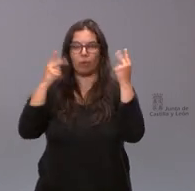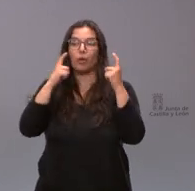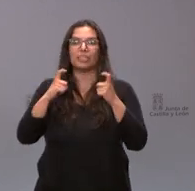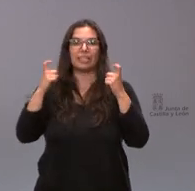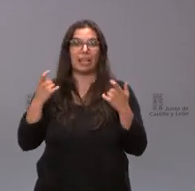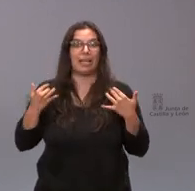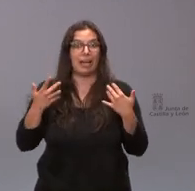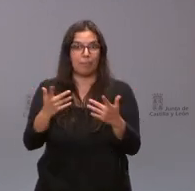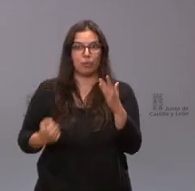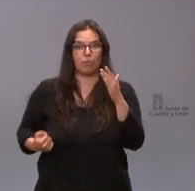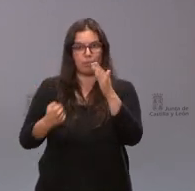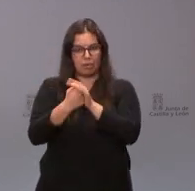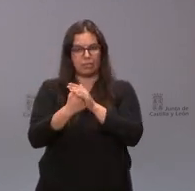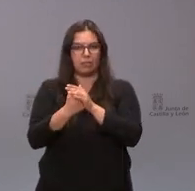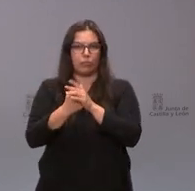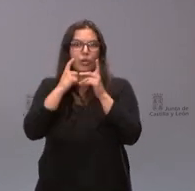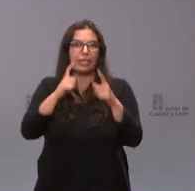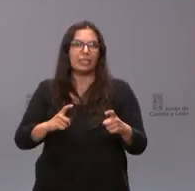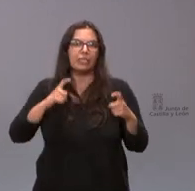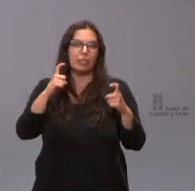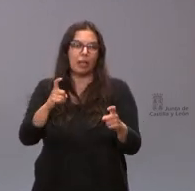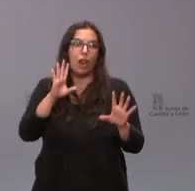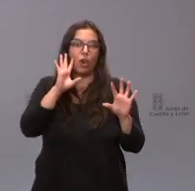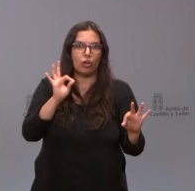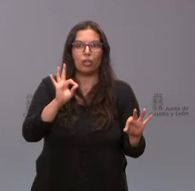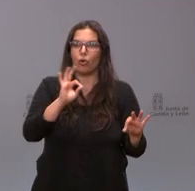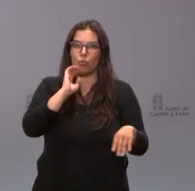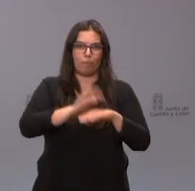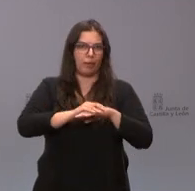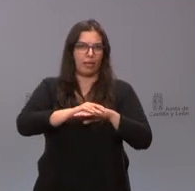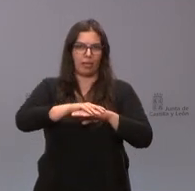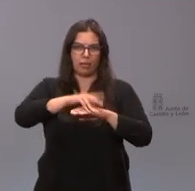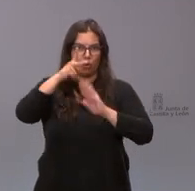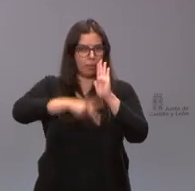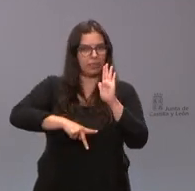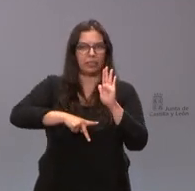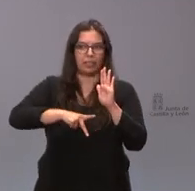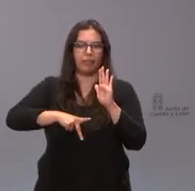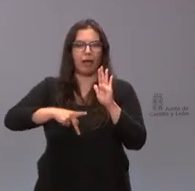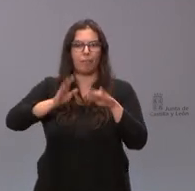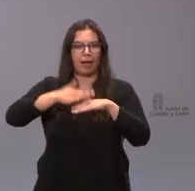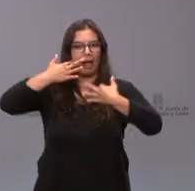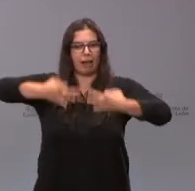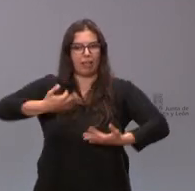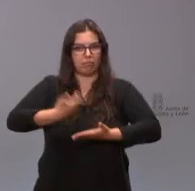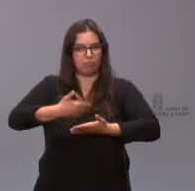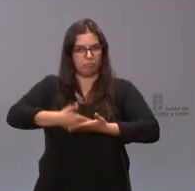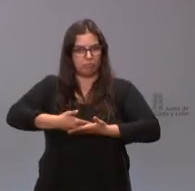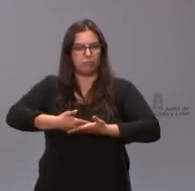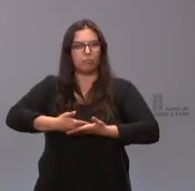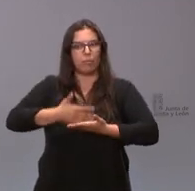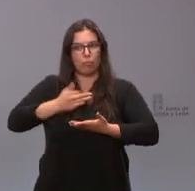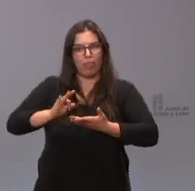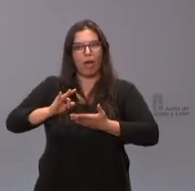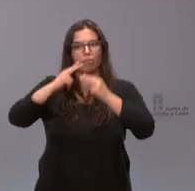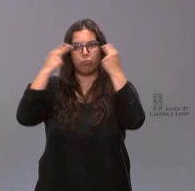celeridad posible de la forma más rápida posible dentro lógicamente del cumplimiento de la normativa que es muy garantista permitiendo la licitación